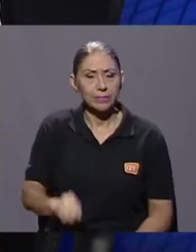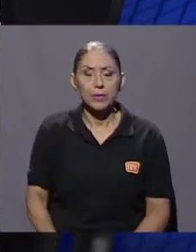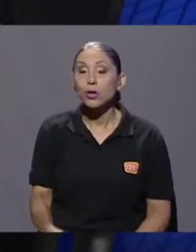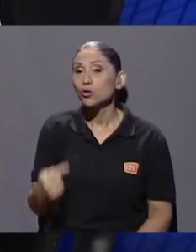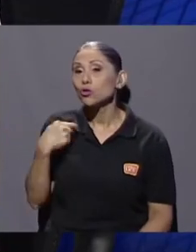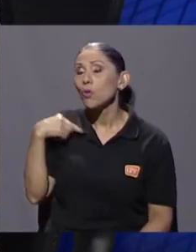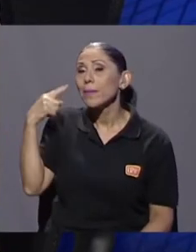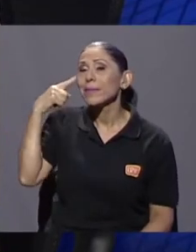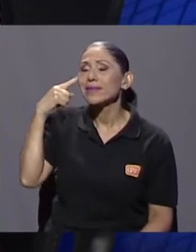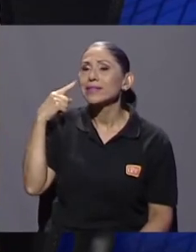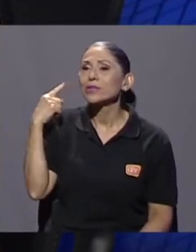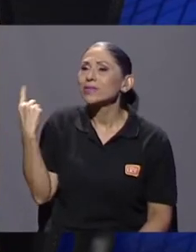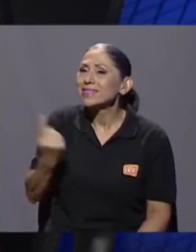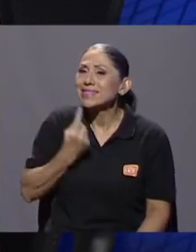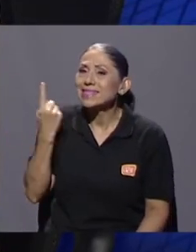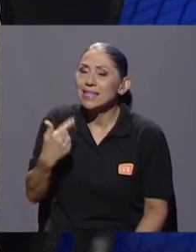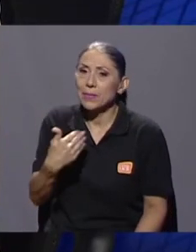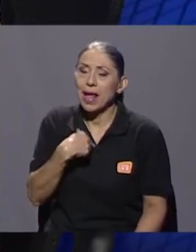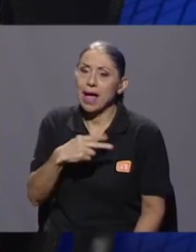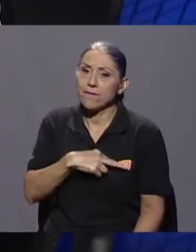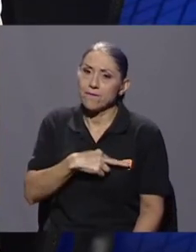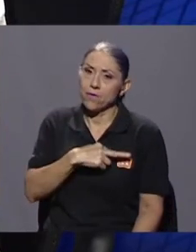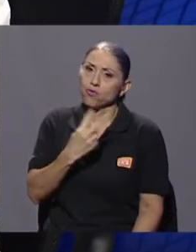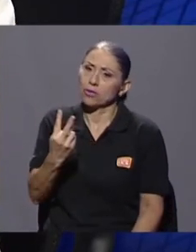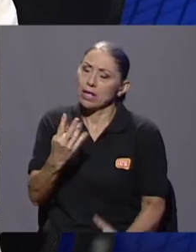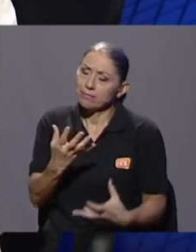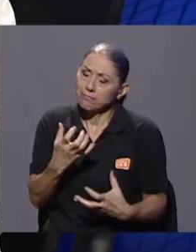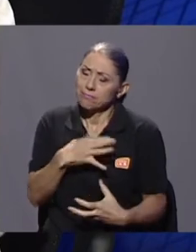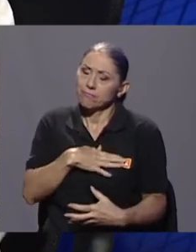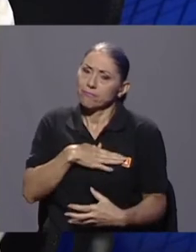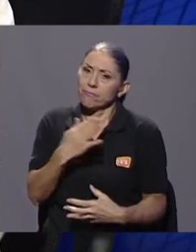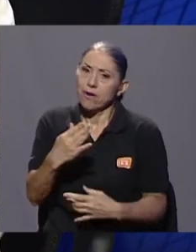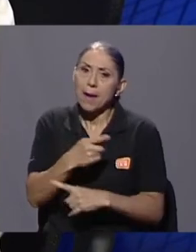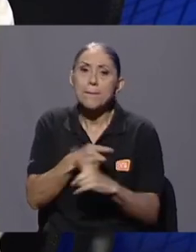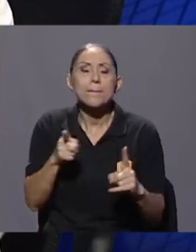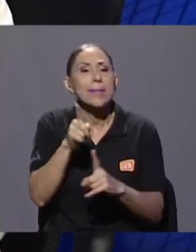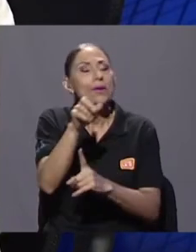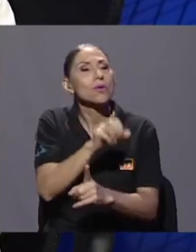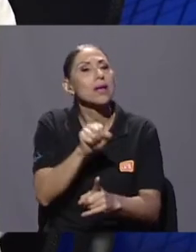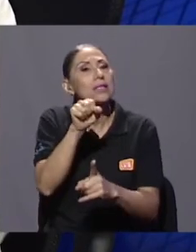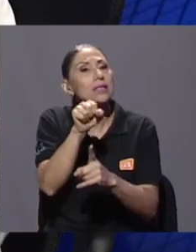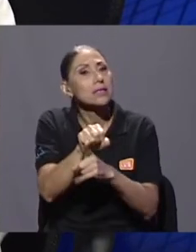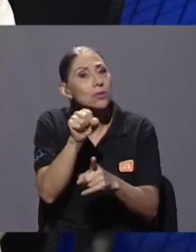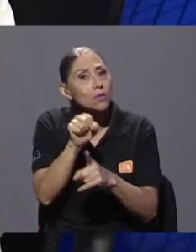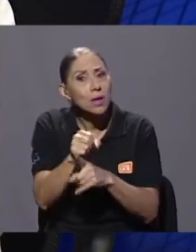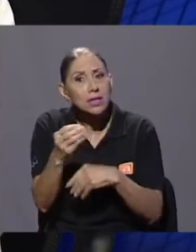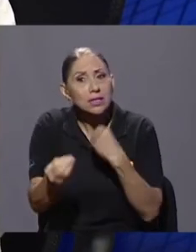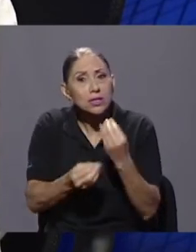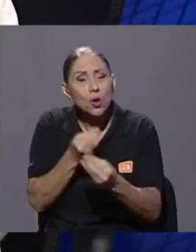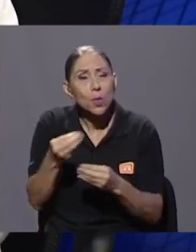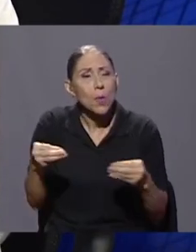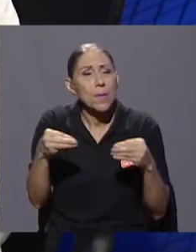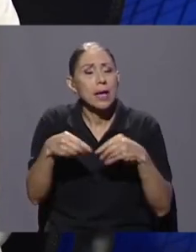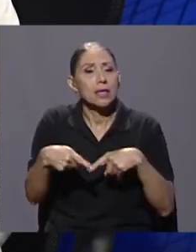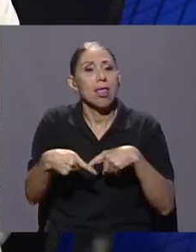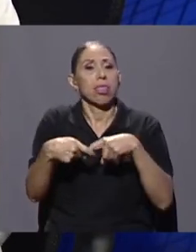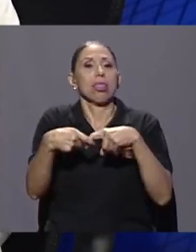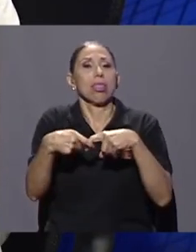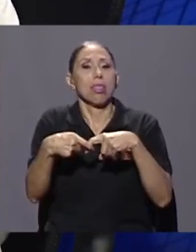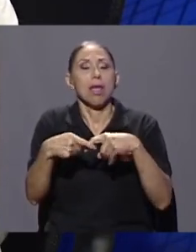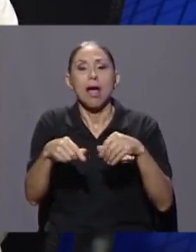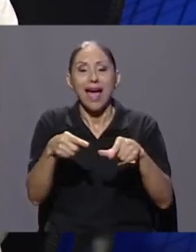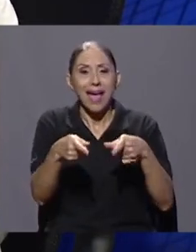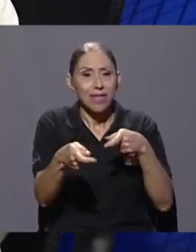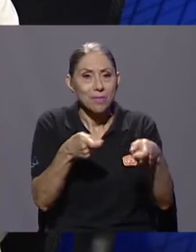voluntad siempre existe, pero hay una cuestión pragmática que es la que dificulta las cosas. La administración